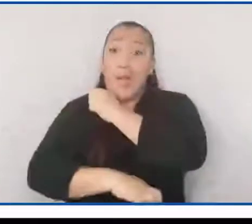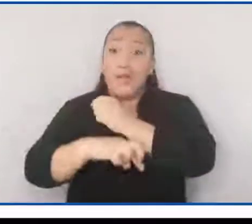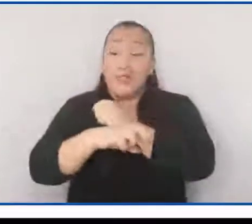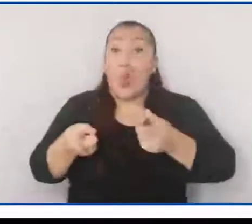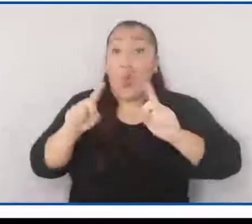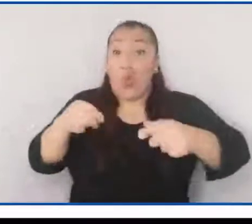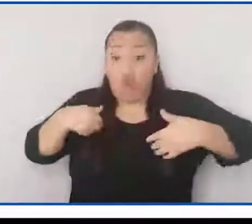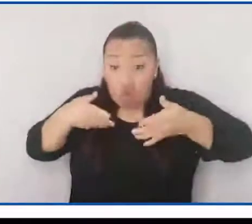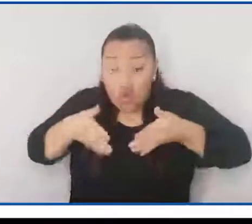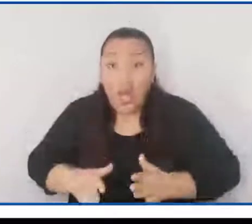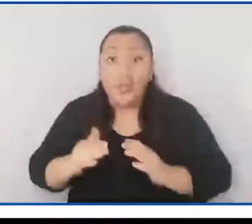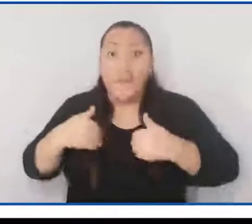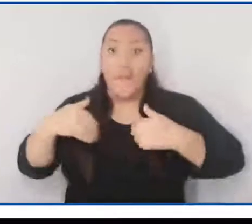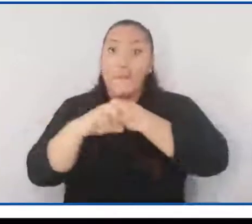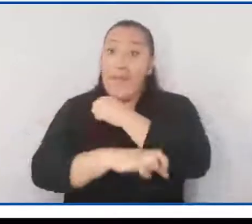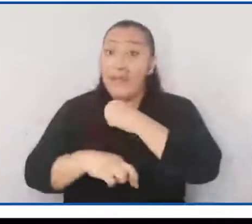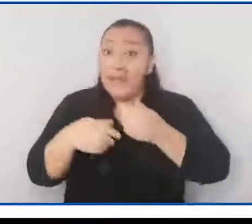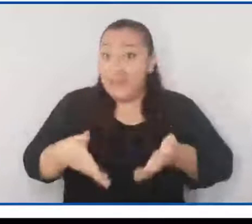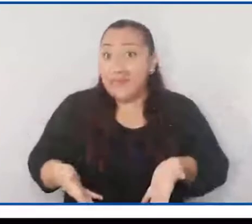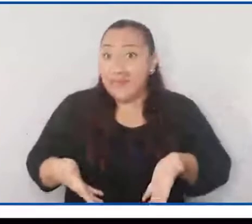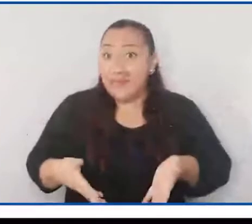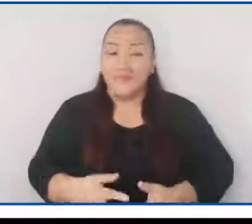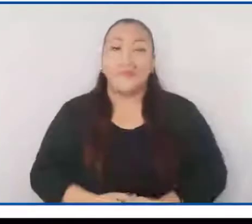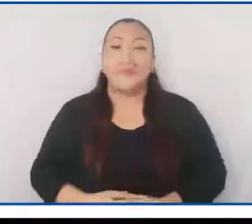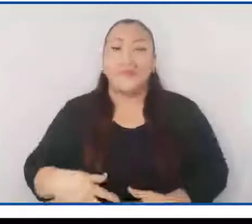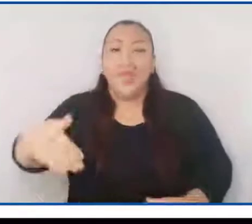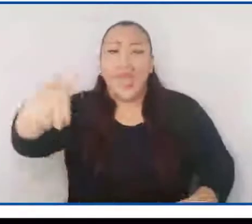Estado por nacer en su territorio.